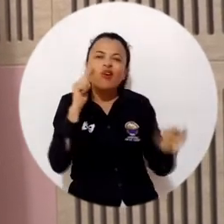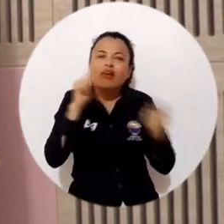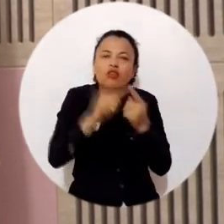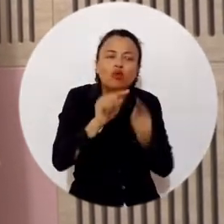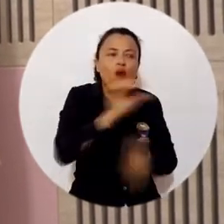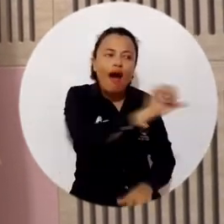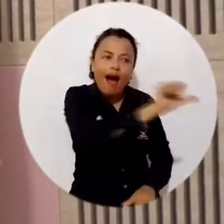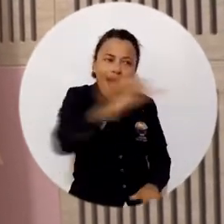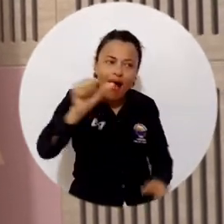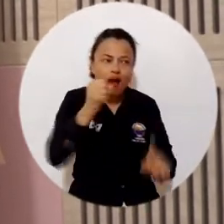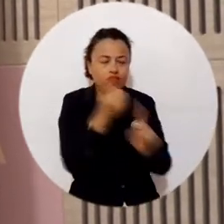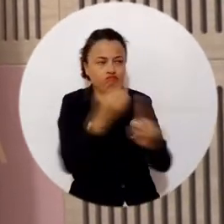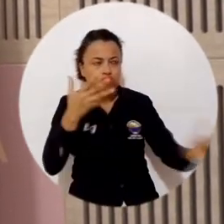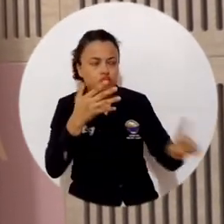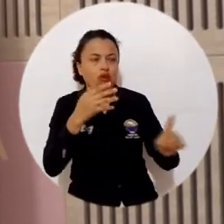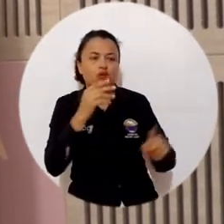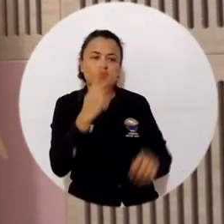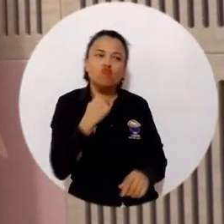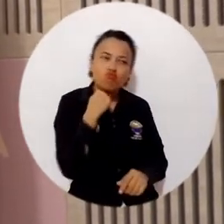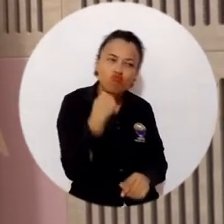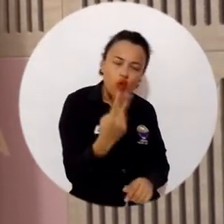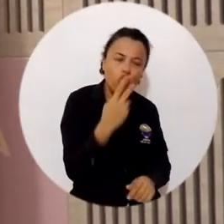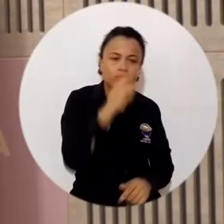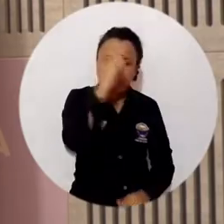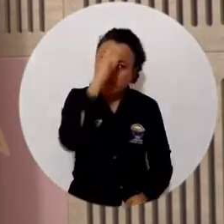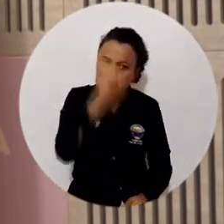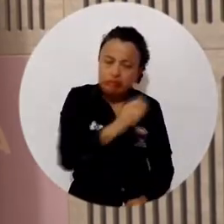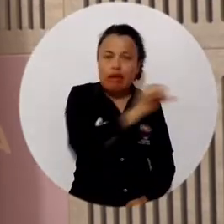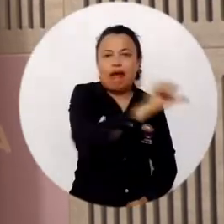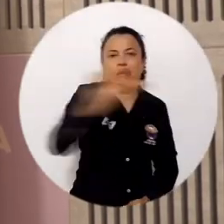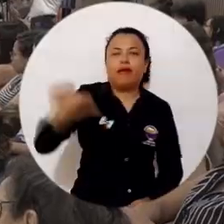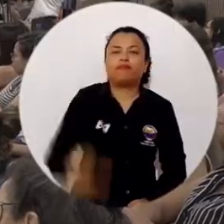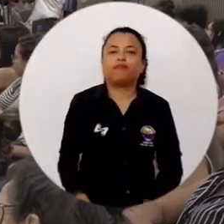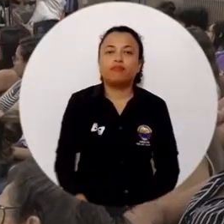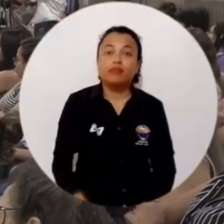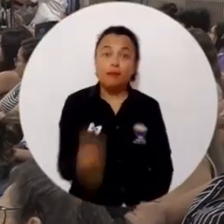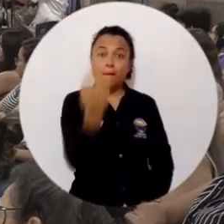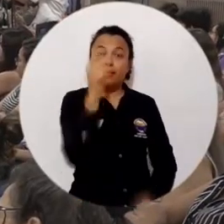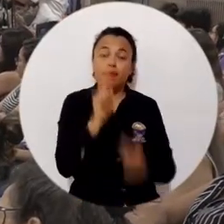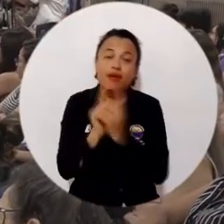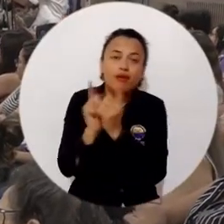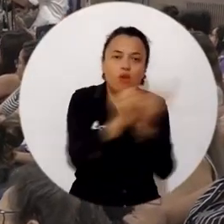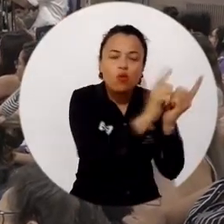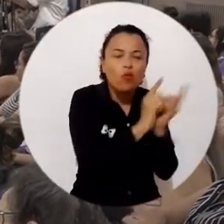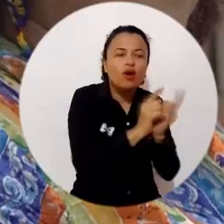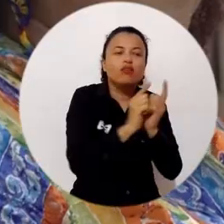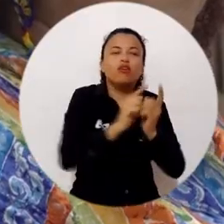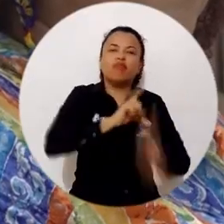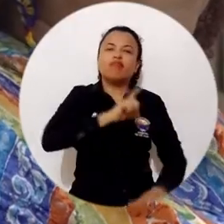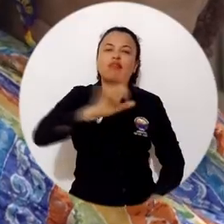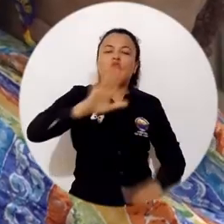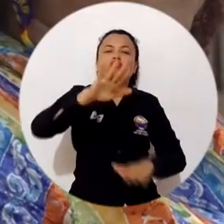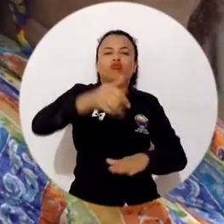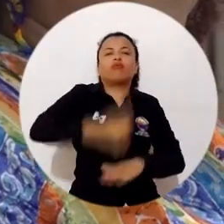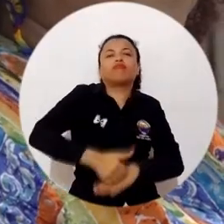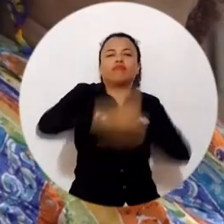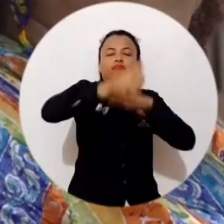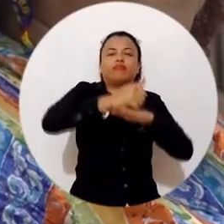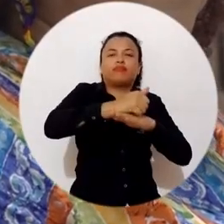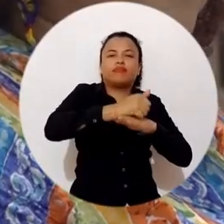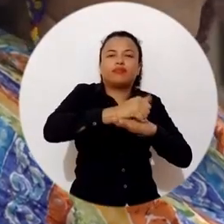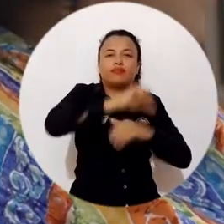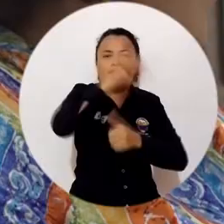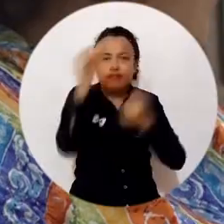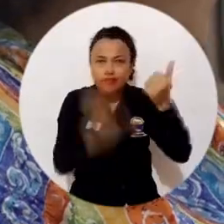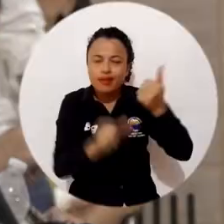para visibilizar, para potenciar la voz y la dignidad de las mujeres. Este primer encuentro interdisciplinario de artes es liderado